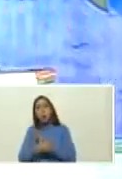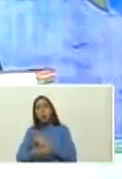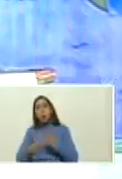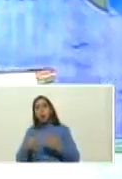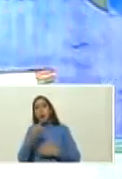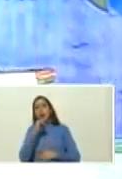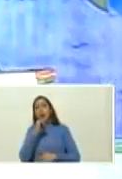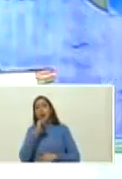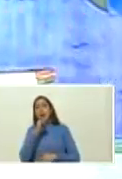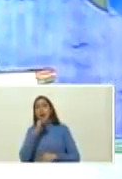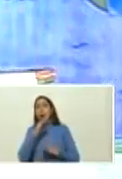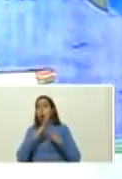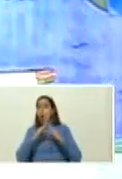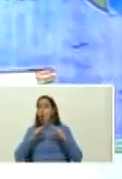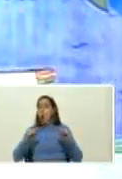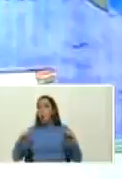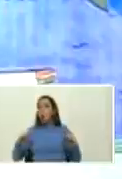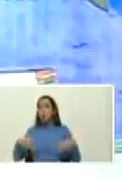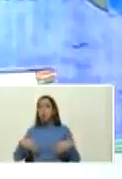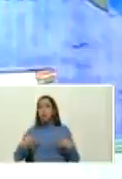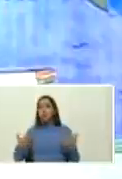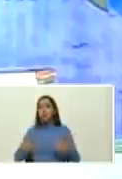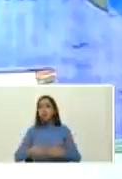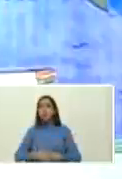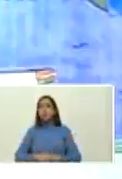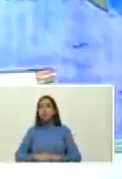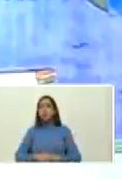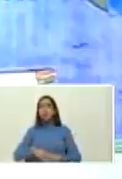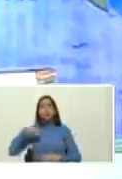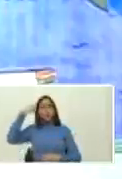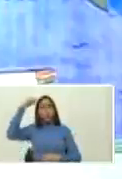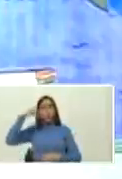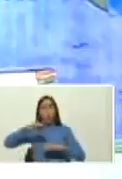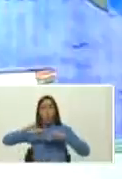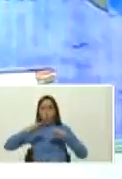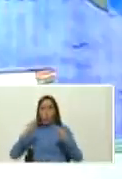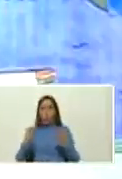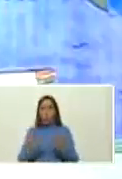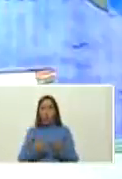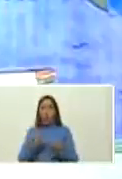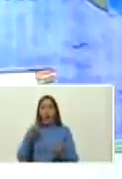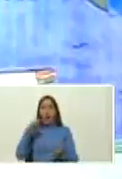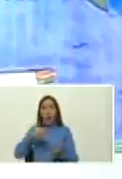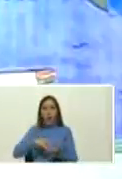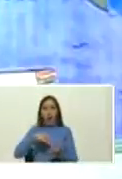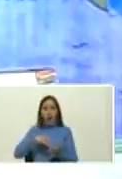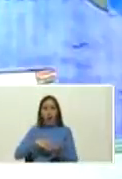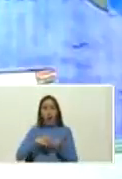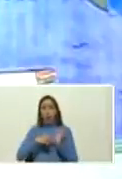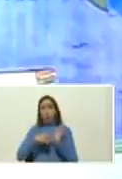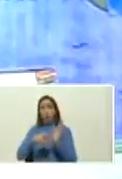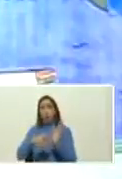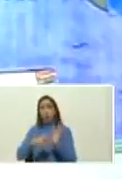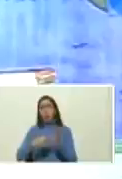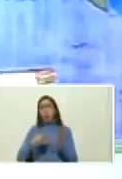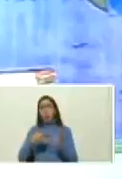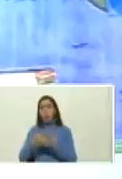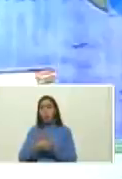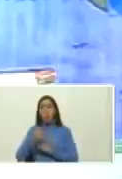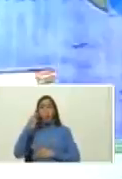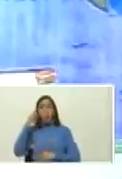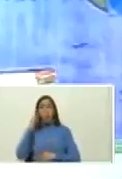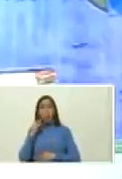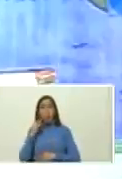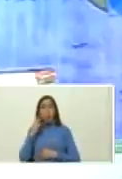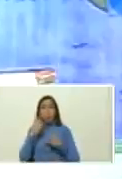anunciar todo lo que tiene que ver con el estreno mundial de esta obra sobre Carabobo sobre Bolívar vamos a ver